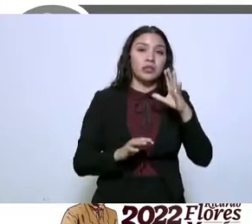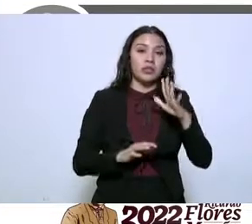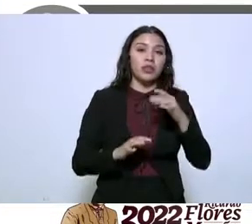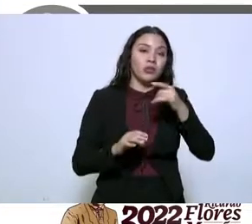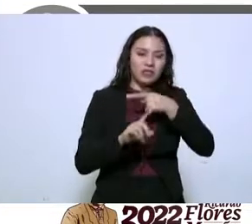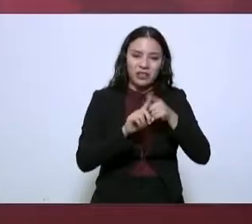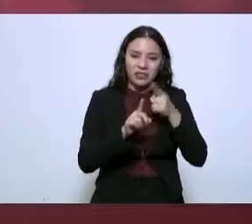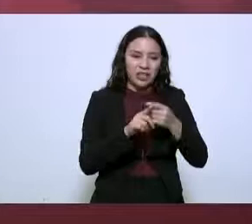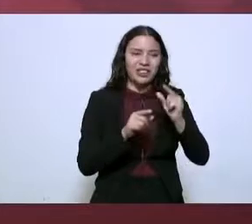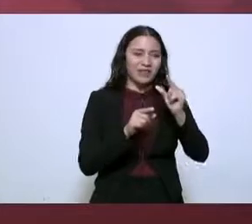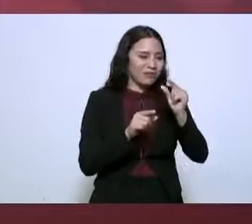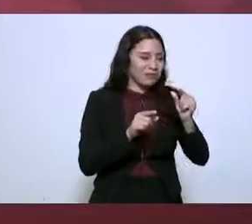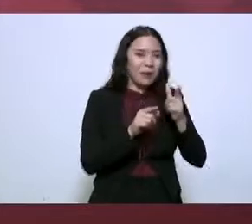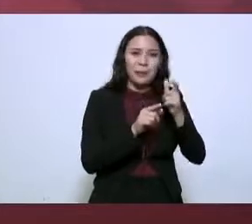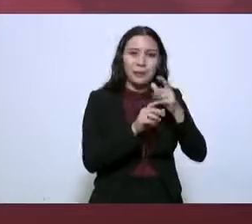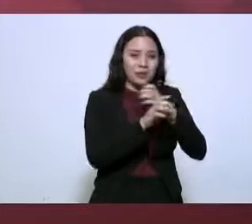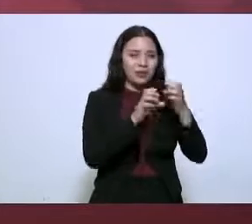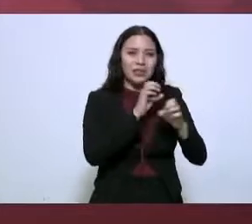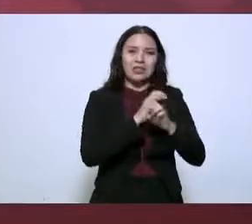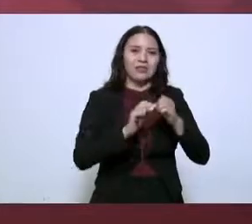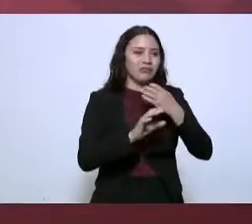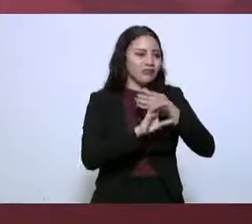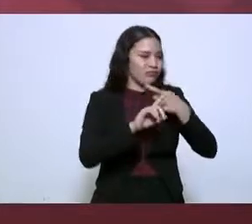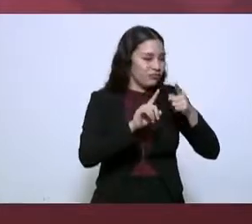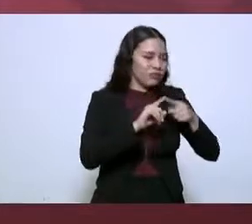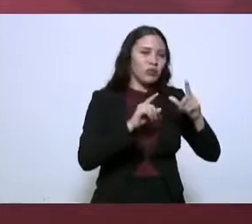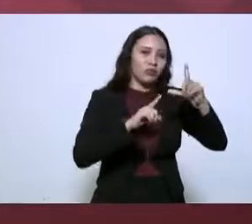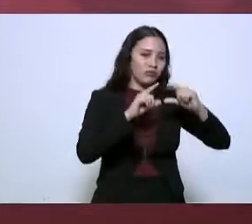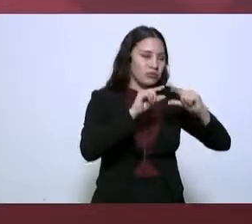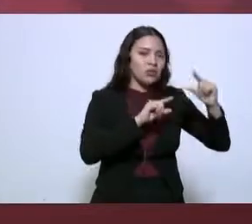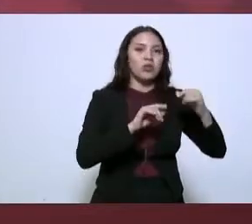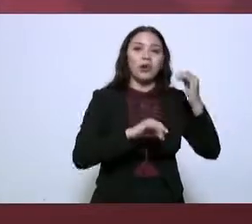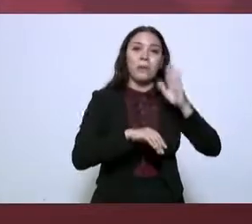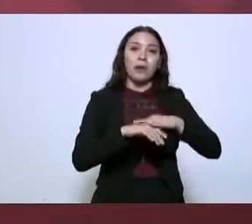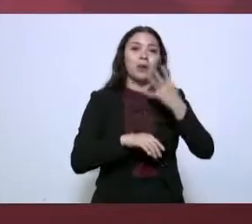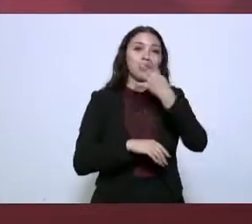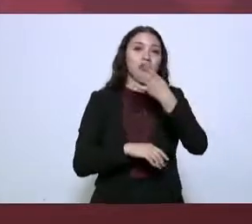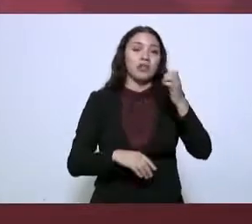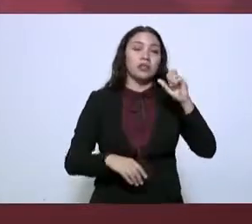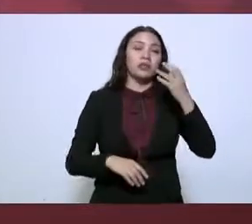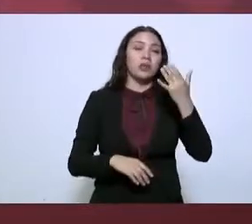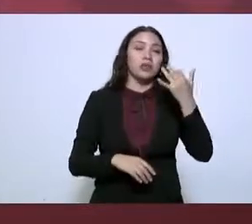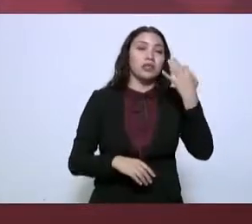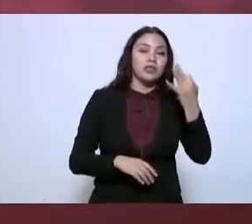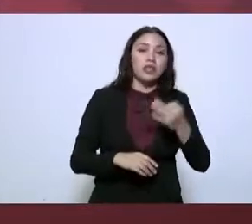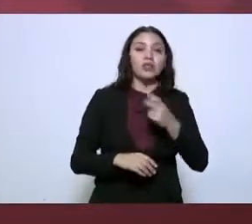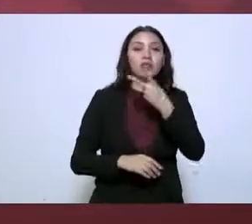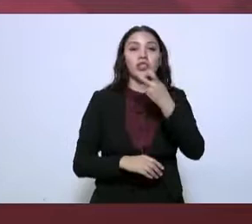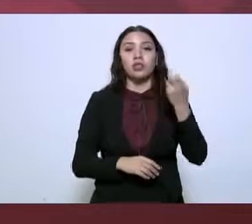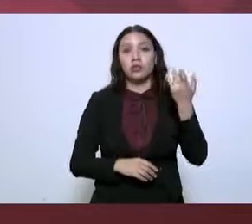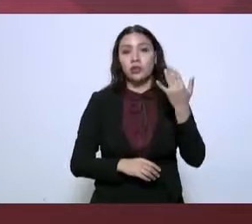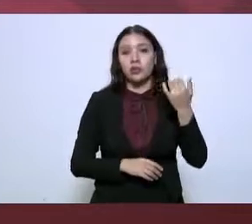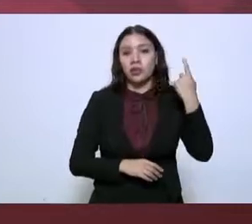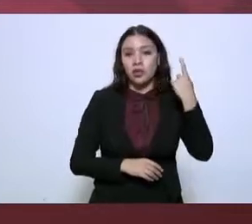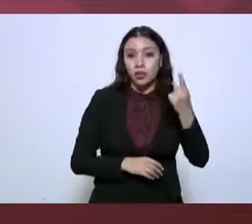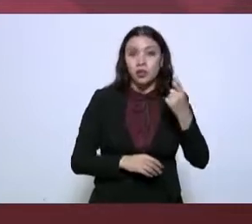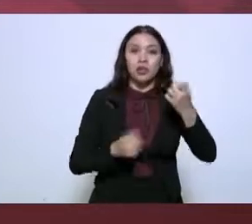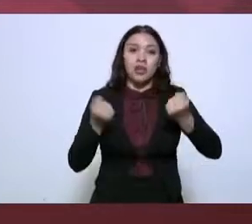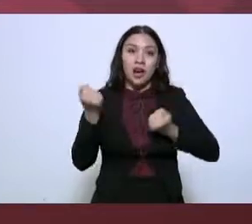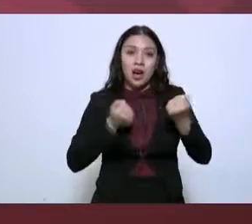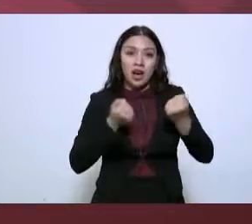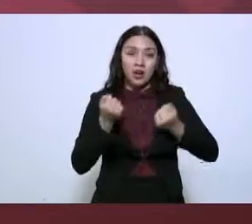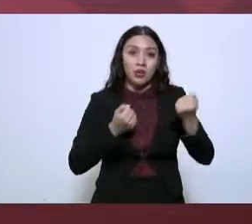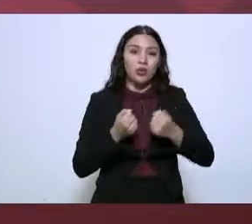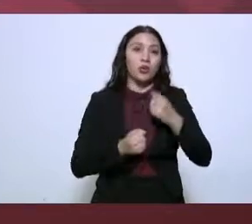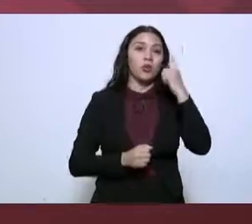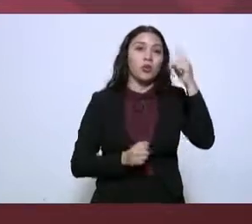diferentes calibres, cargadores, 453 detenidos, 251 vehículos, 1.9